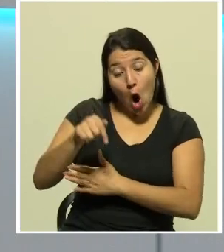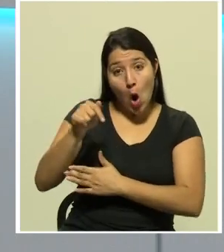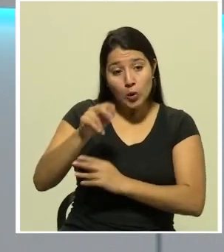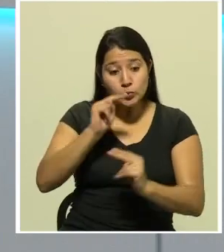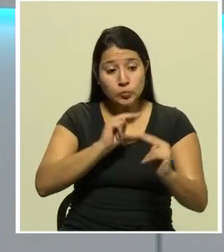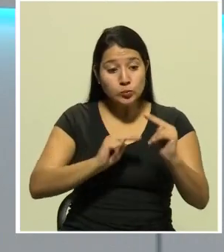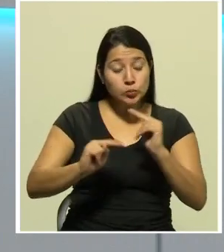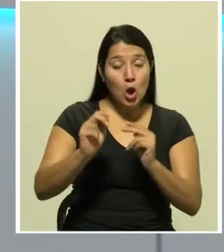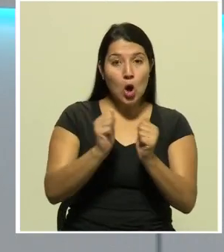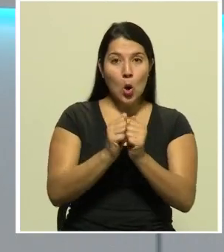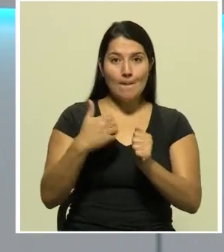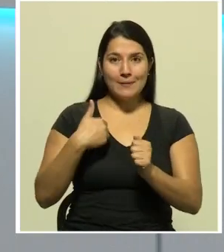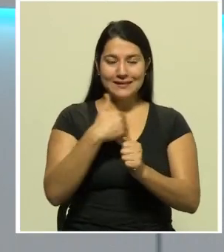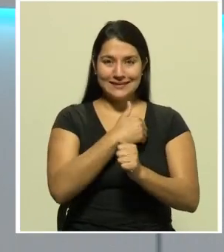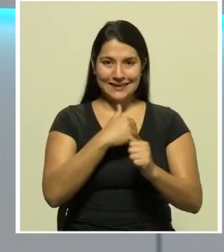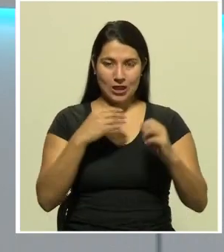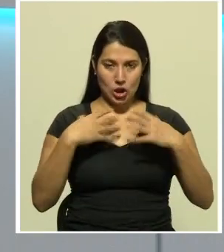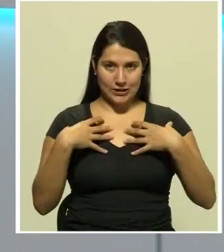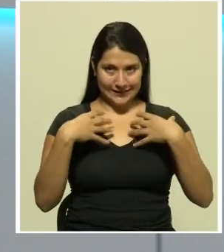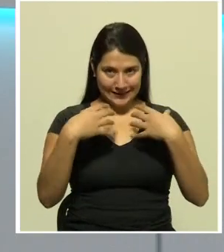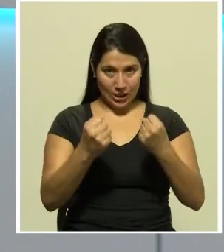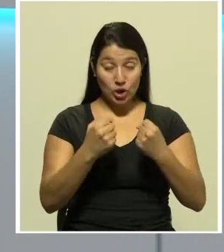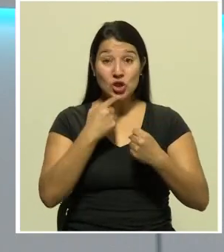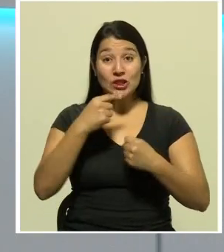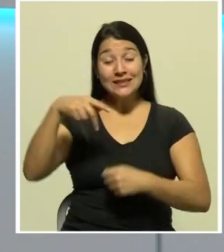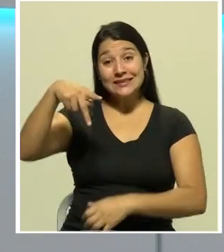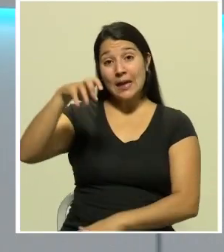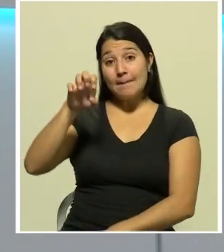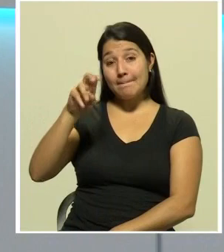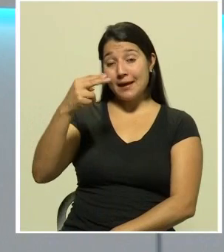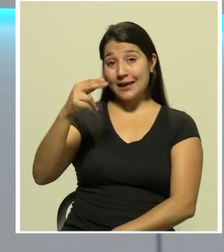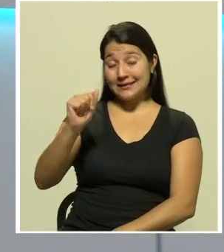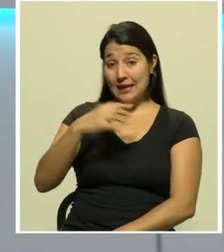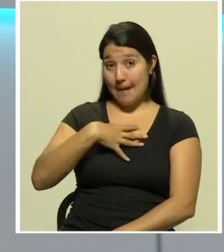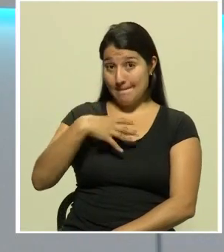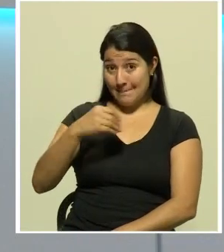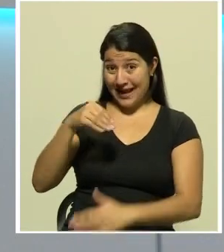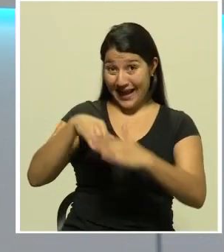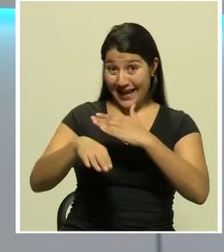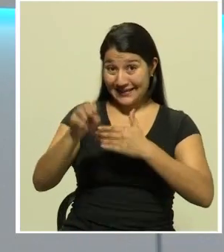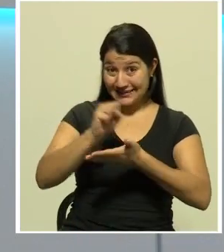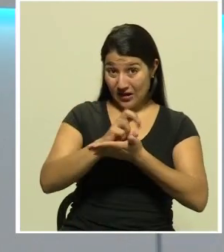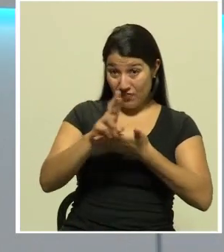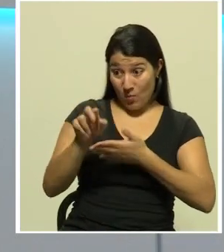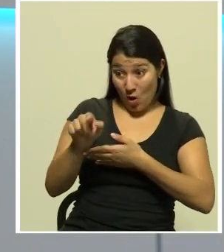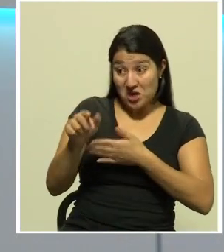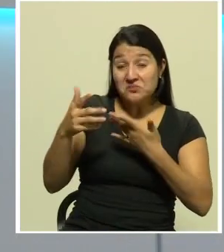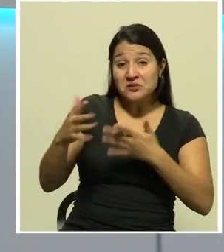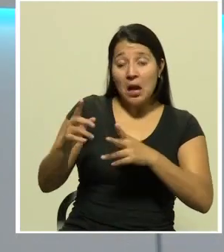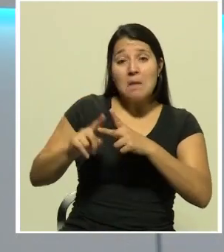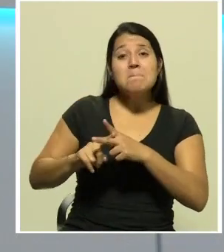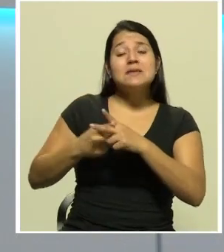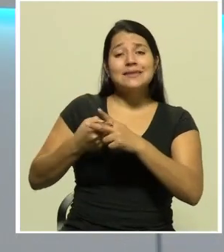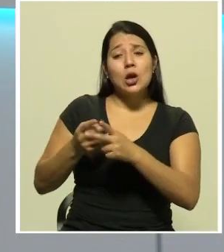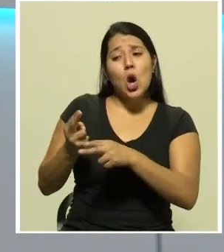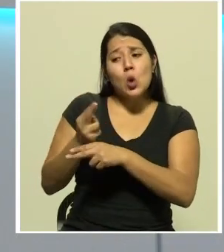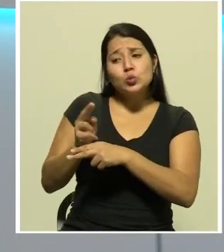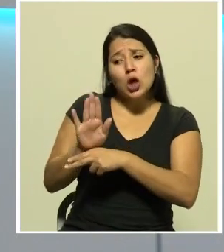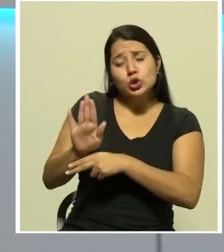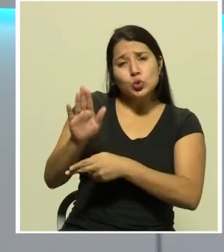Según la Intendencia de Peñas Blancas de San Ramón, ellos ya empezaron a utilizar su centro de ayuda